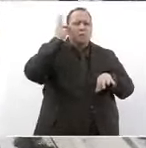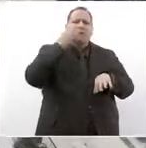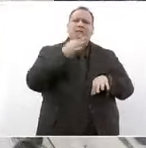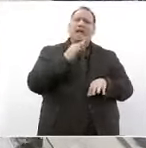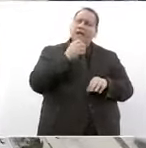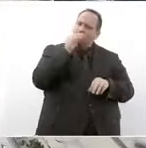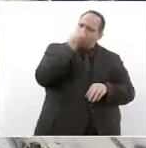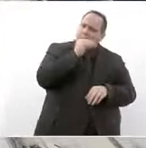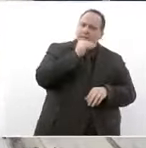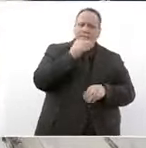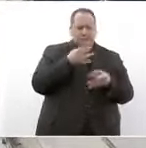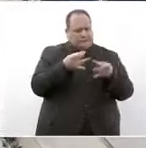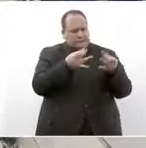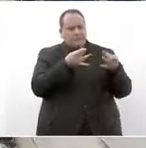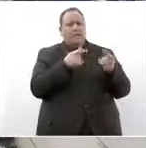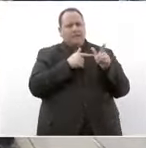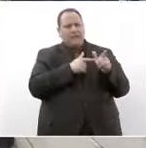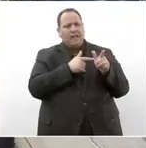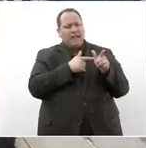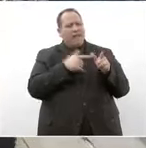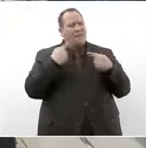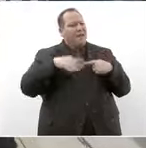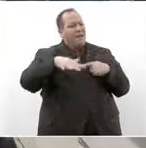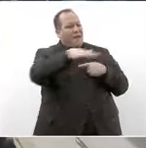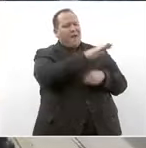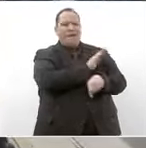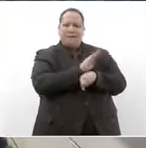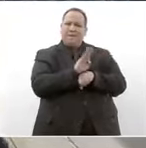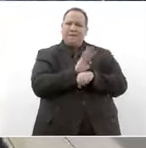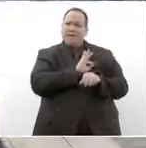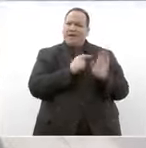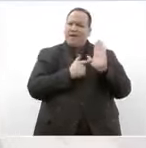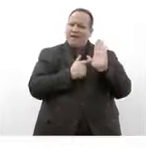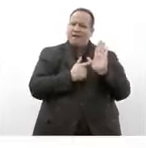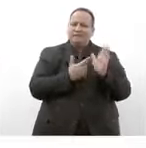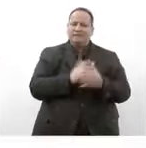médicos gratuitos y de calidad en beneficio de la población